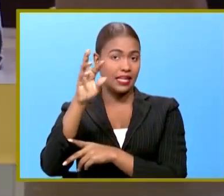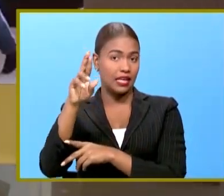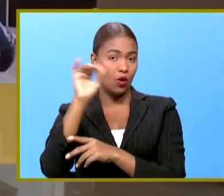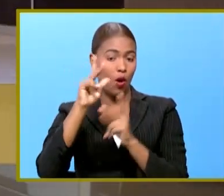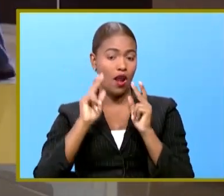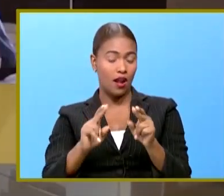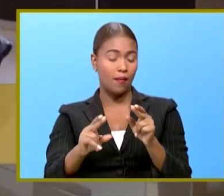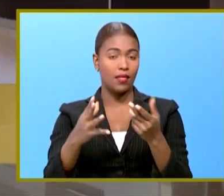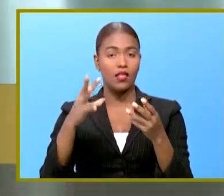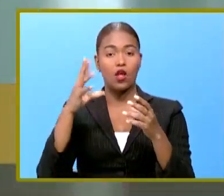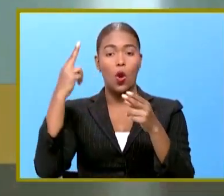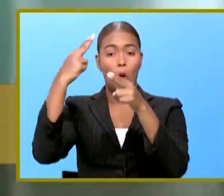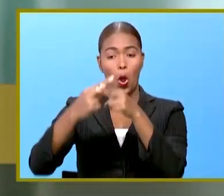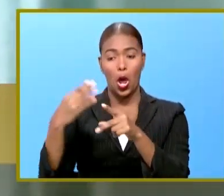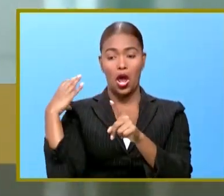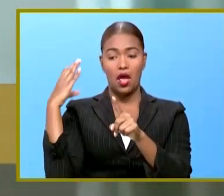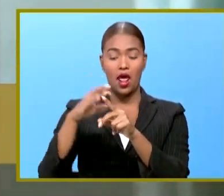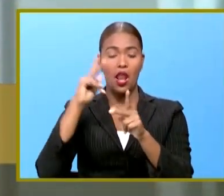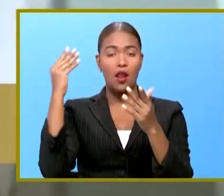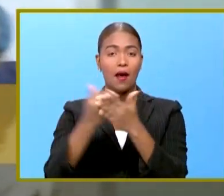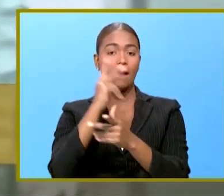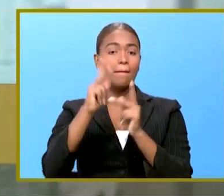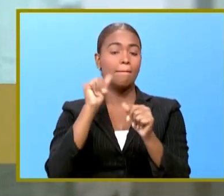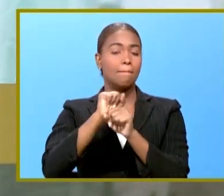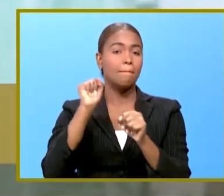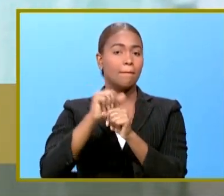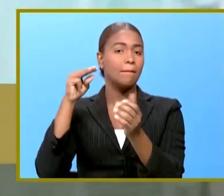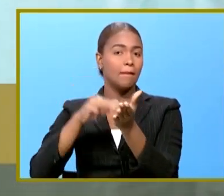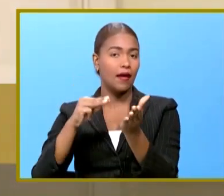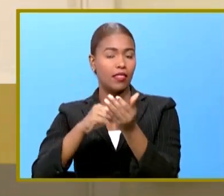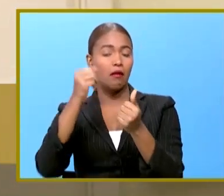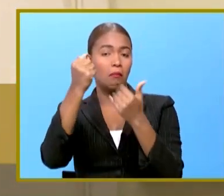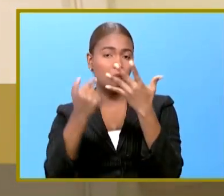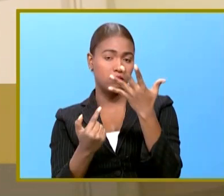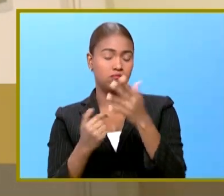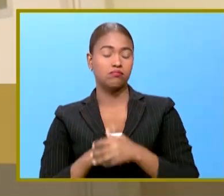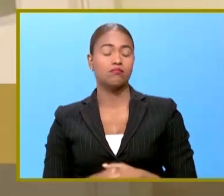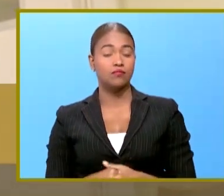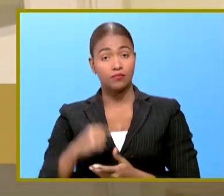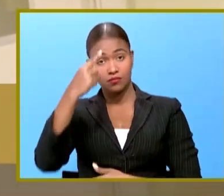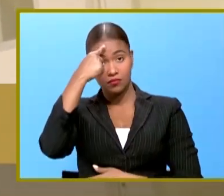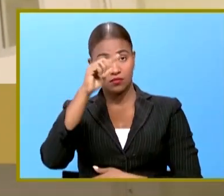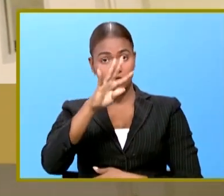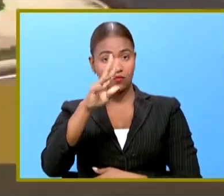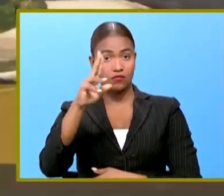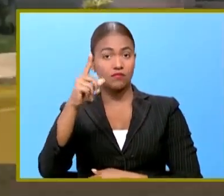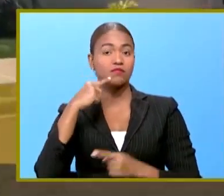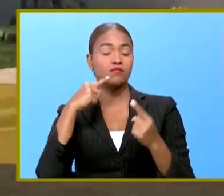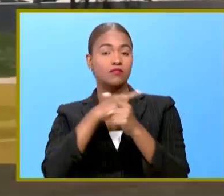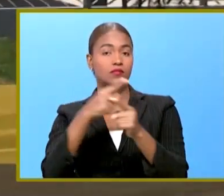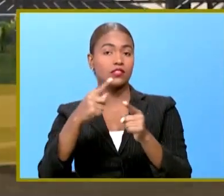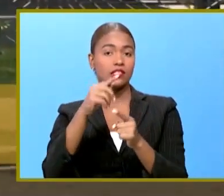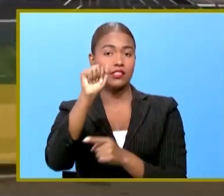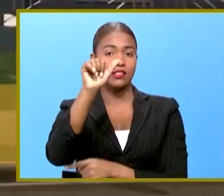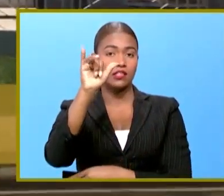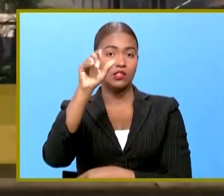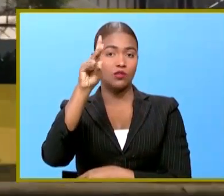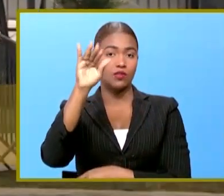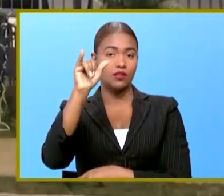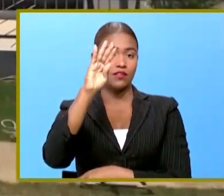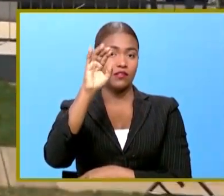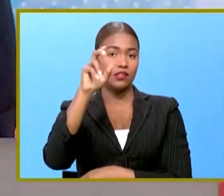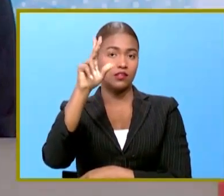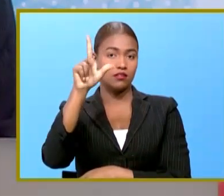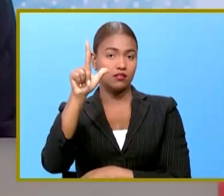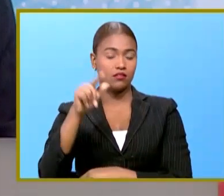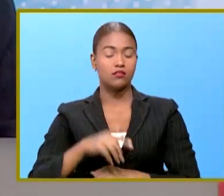nombramientos de nuevos trabajadores de la salud entre otros para 4R de noticias Saidu Vivaral